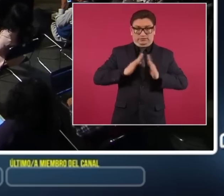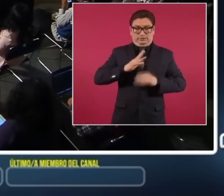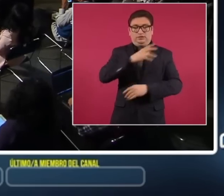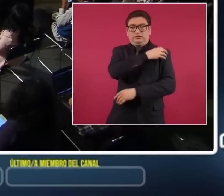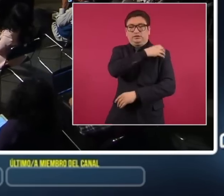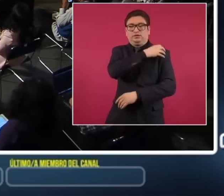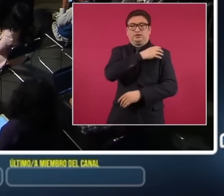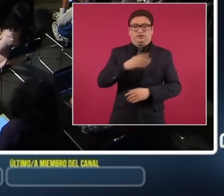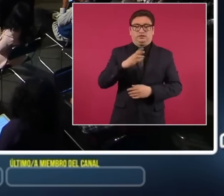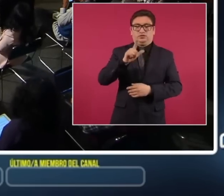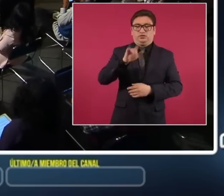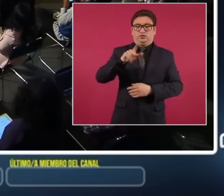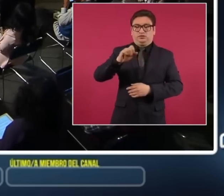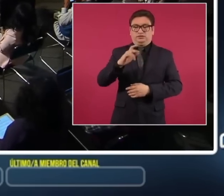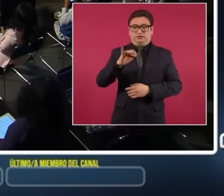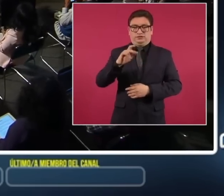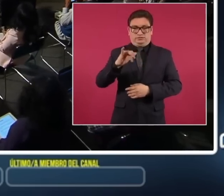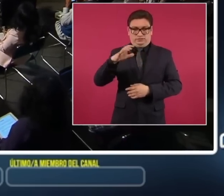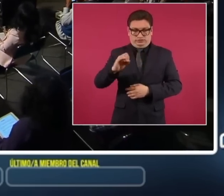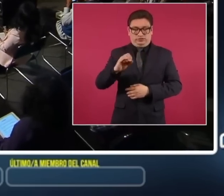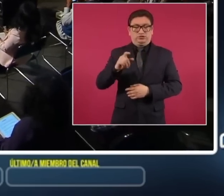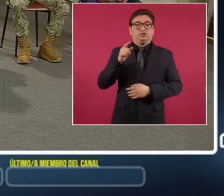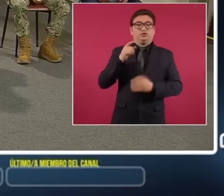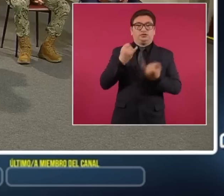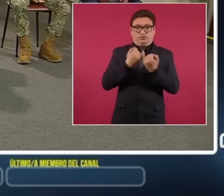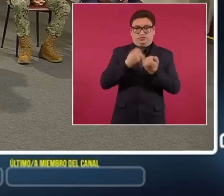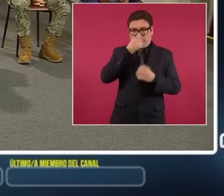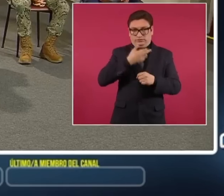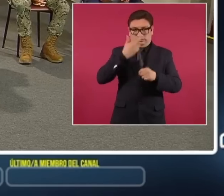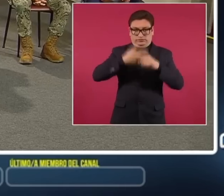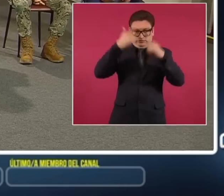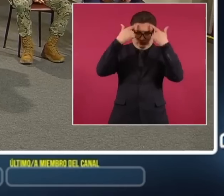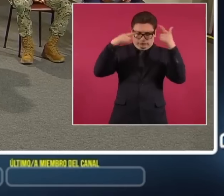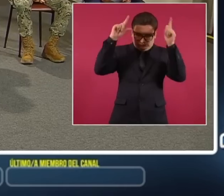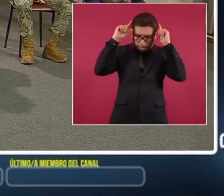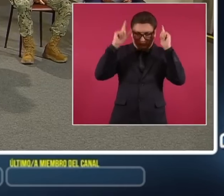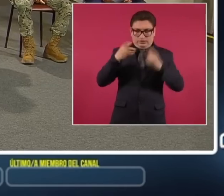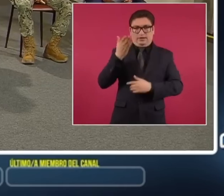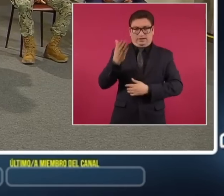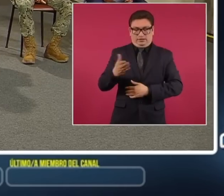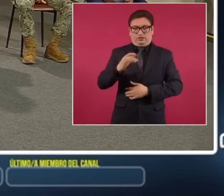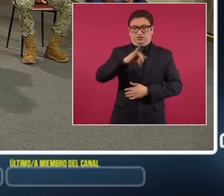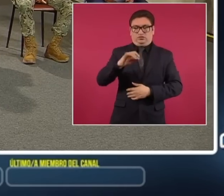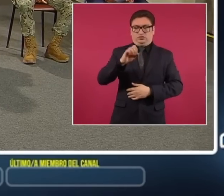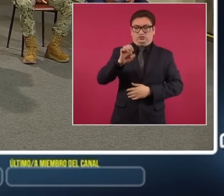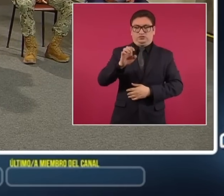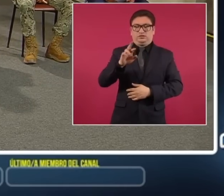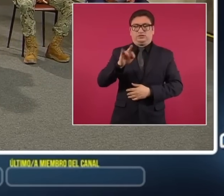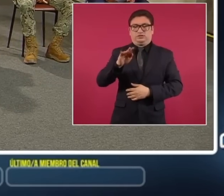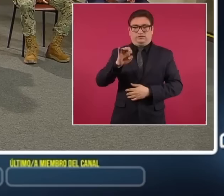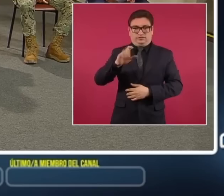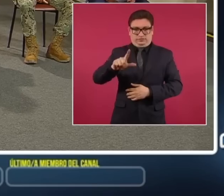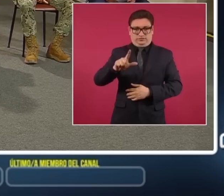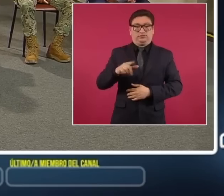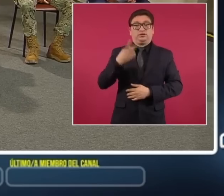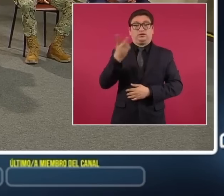Luis Cresencio Sandoval González y el secretario de Marina, almirante José Rafael Ojeda Durán,